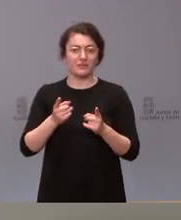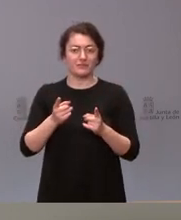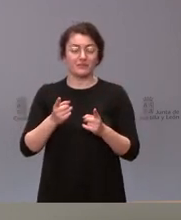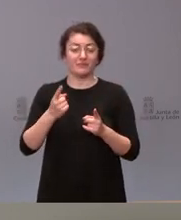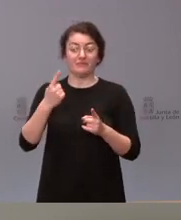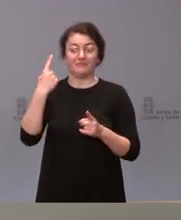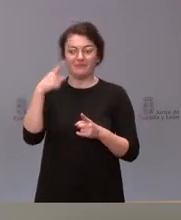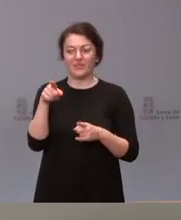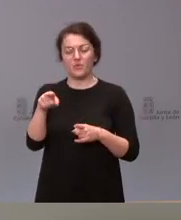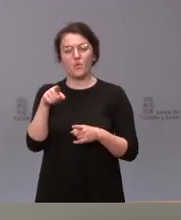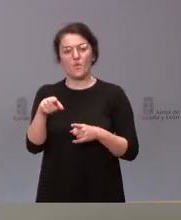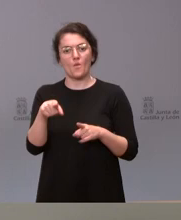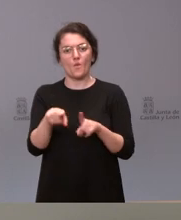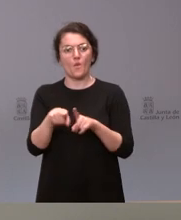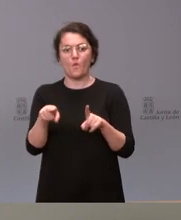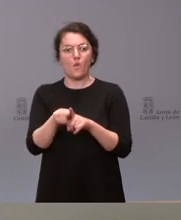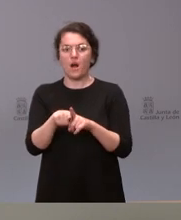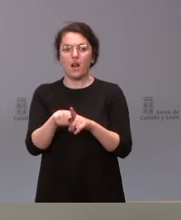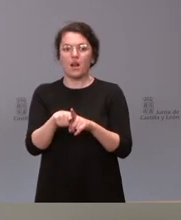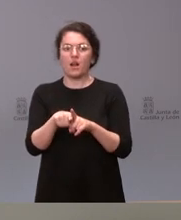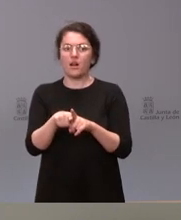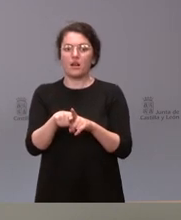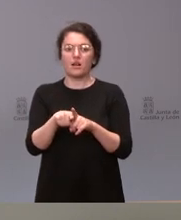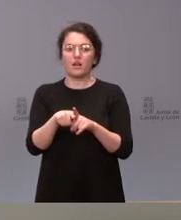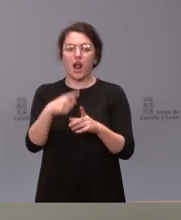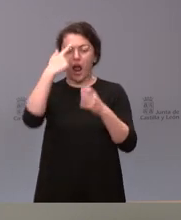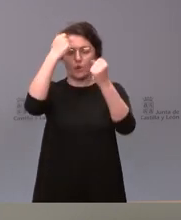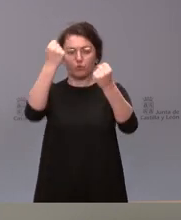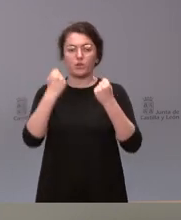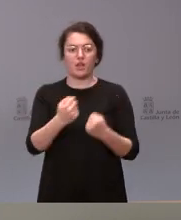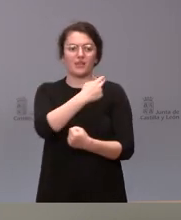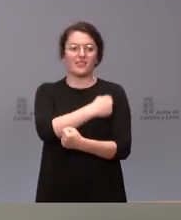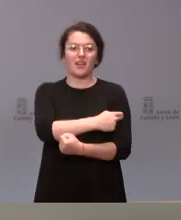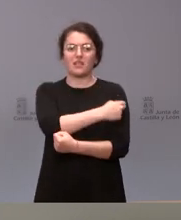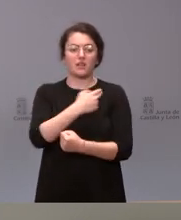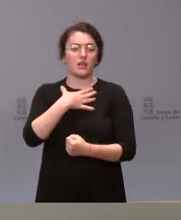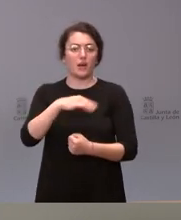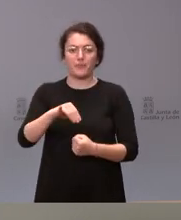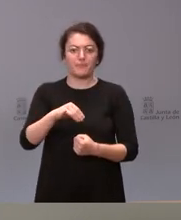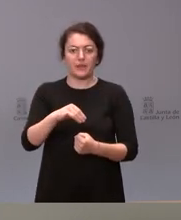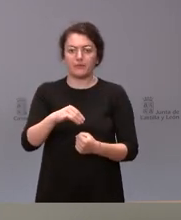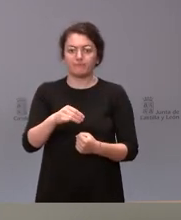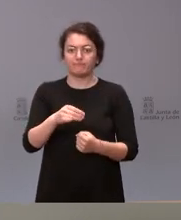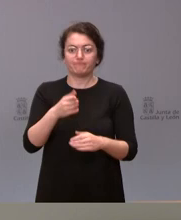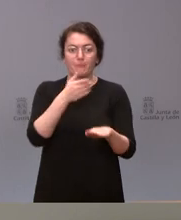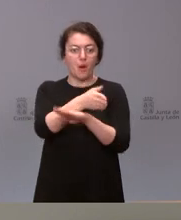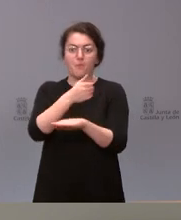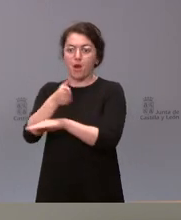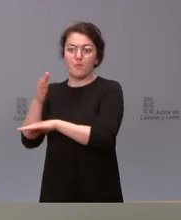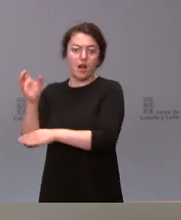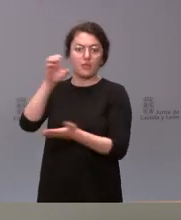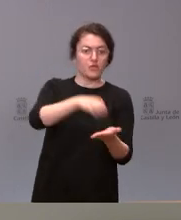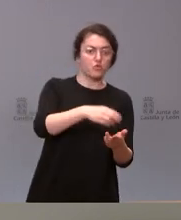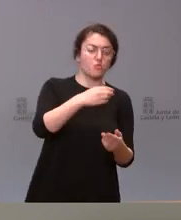disponer de todos los recursos que existieran en el país para hacer frente a la necesidad de colapso que hemos atravesado durante esa época